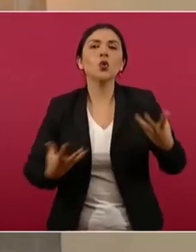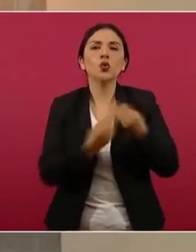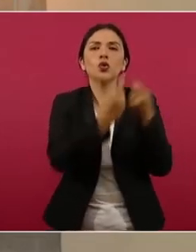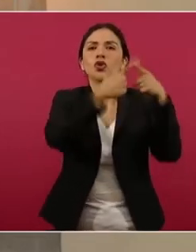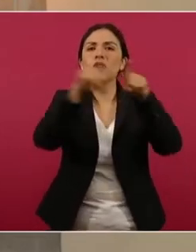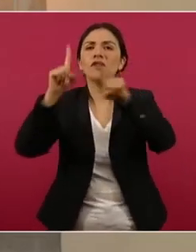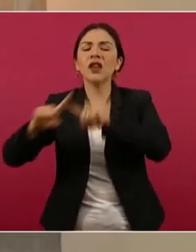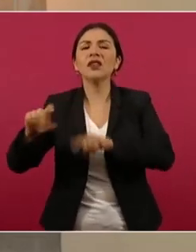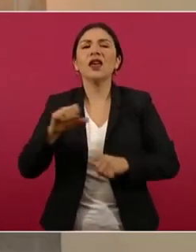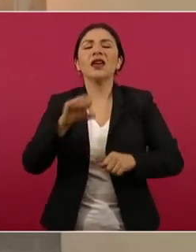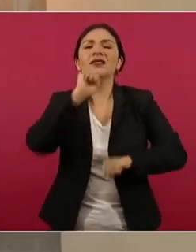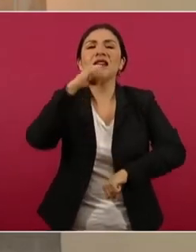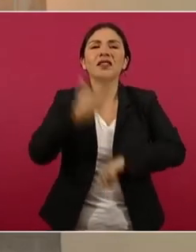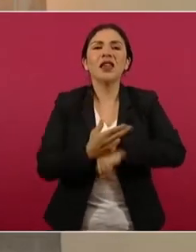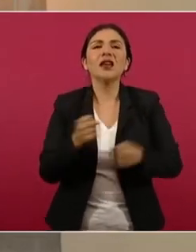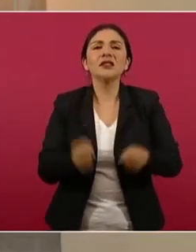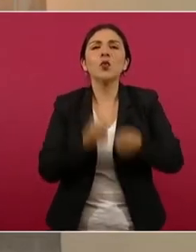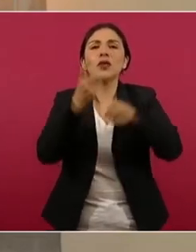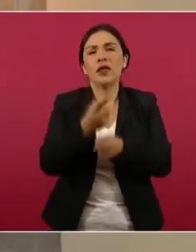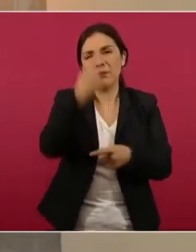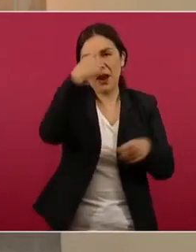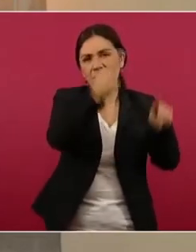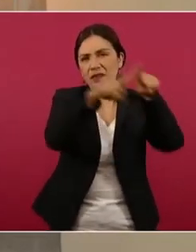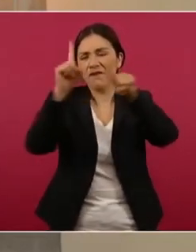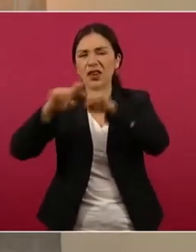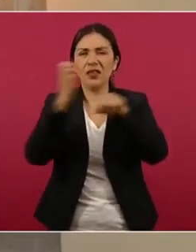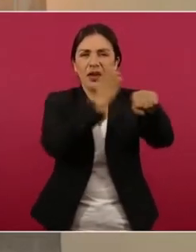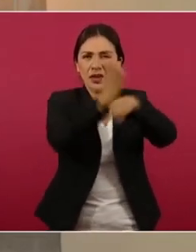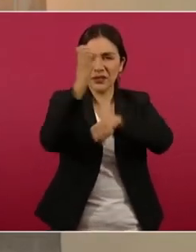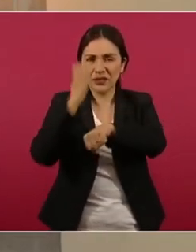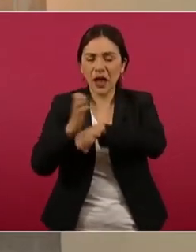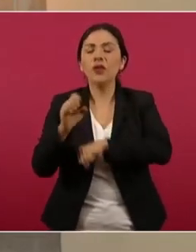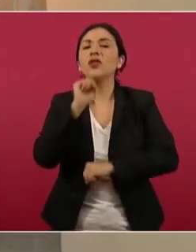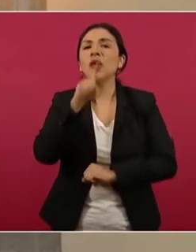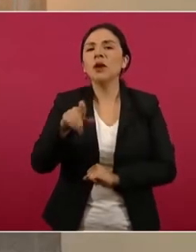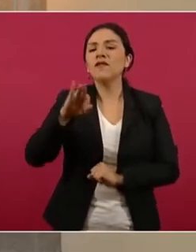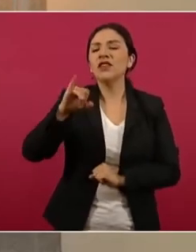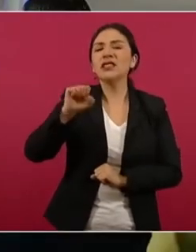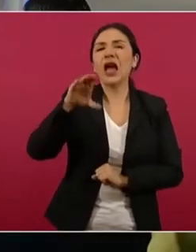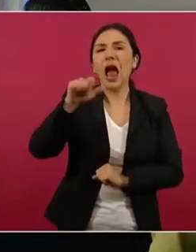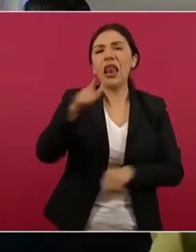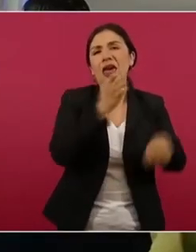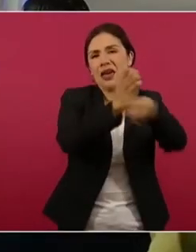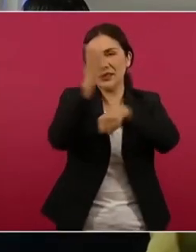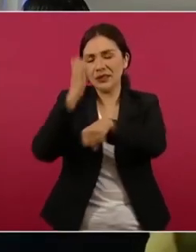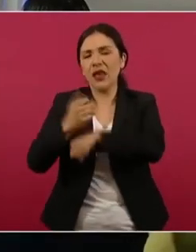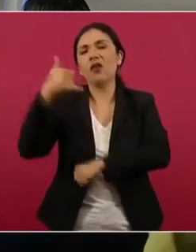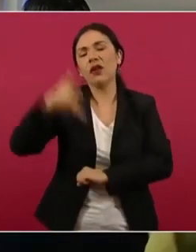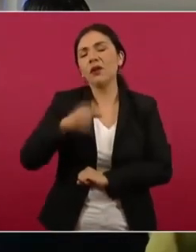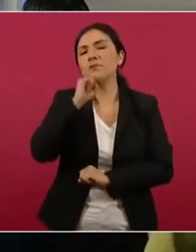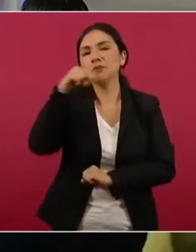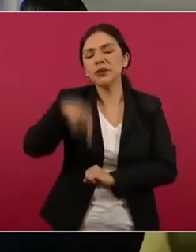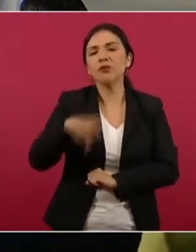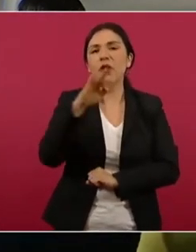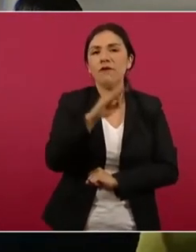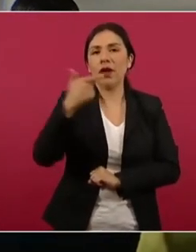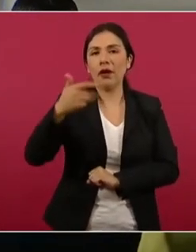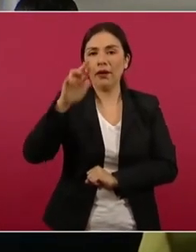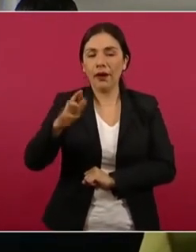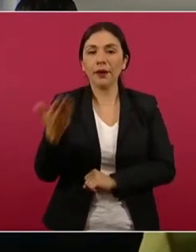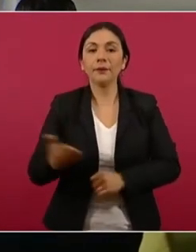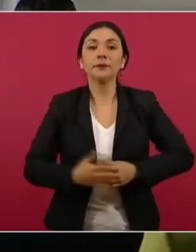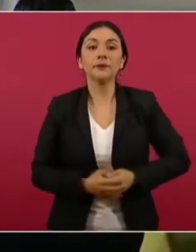de Seguridad de los estados, las fiscalías locales y, desde luego, la Fiscalía General de la República. Empezamos.